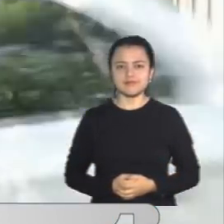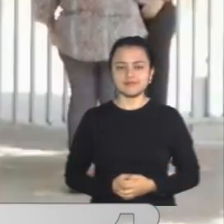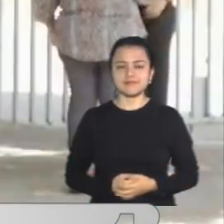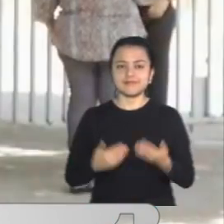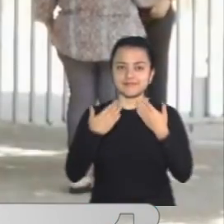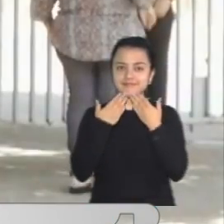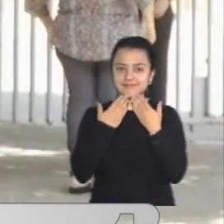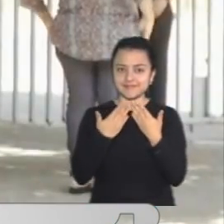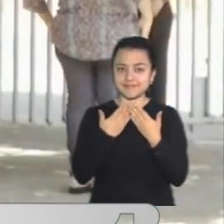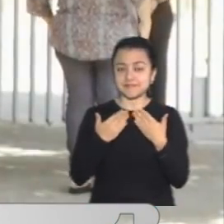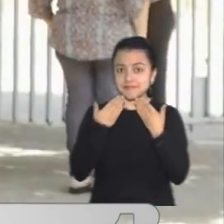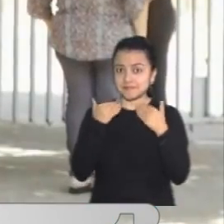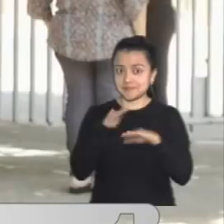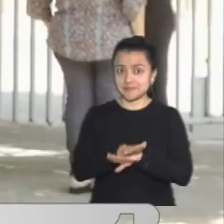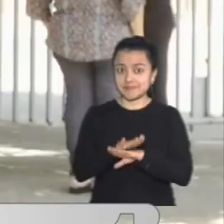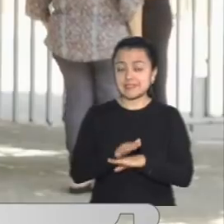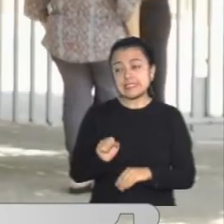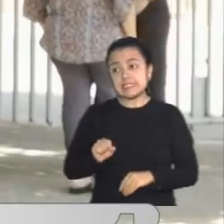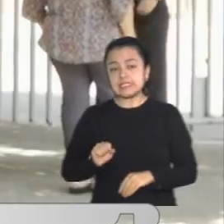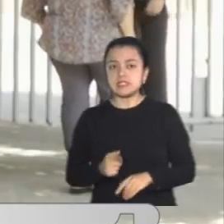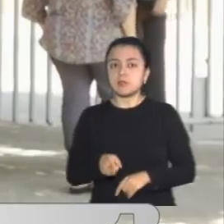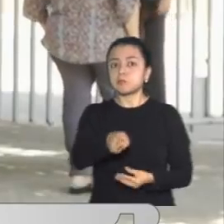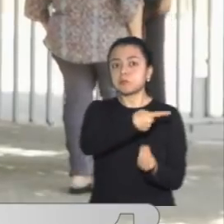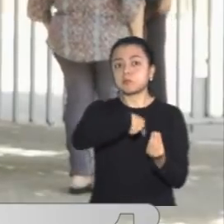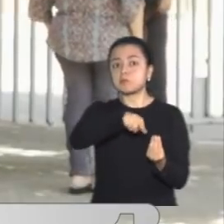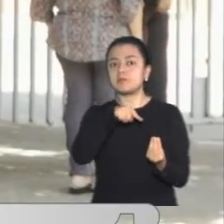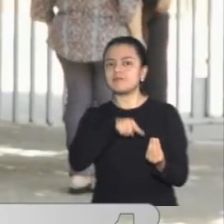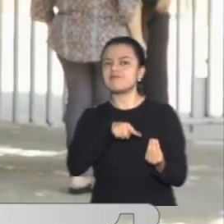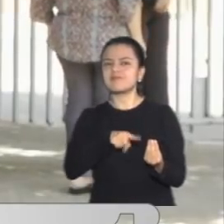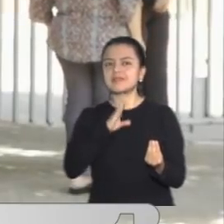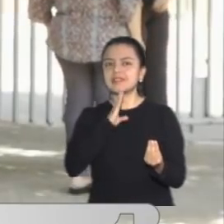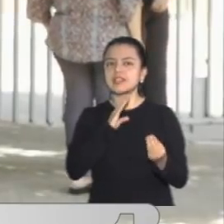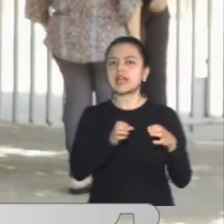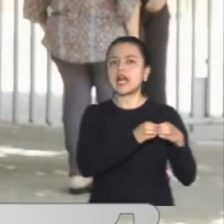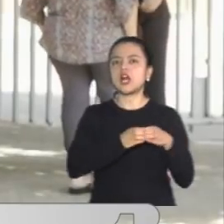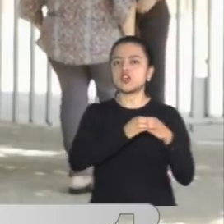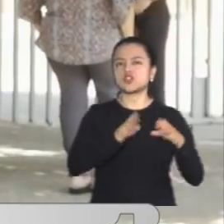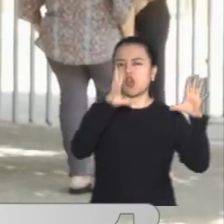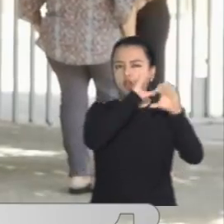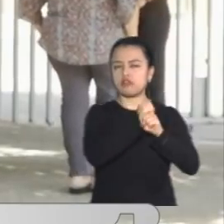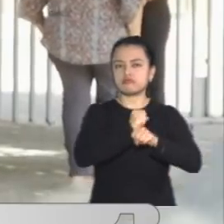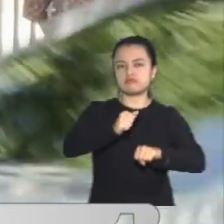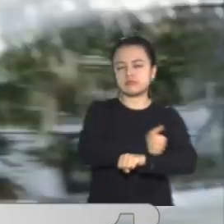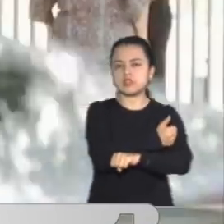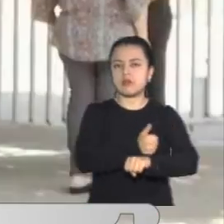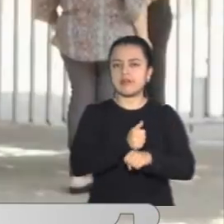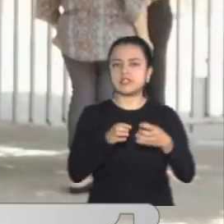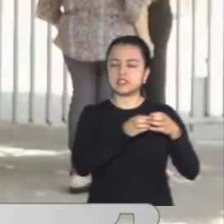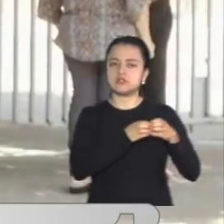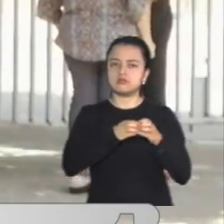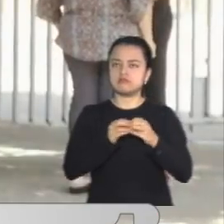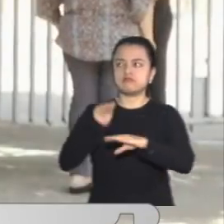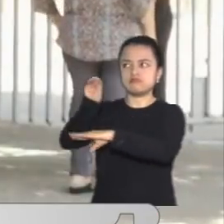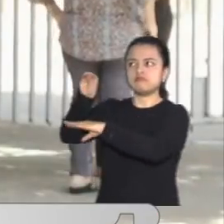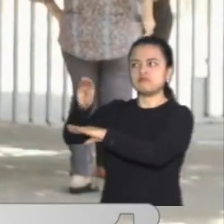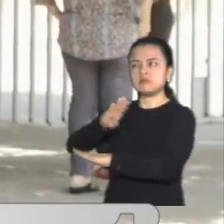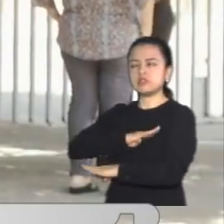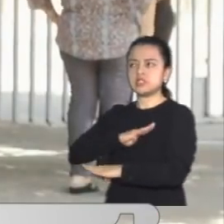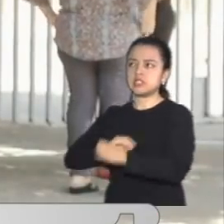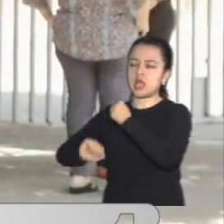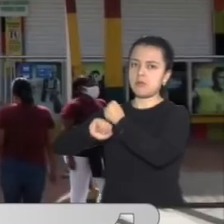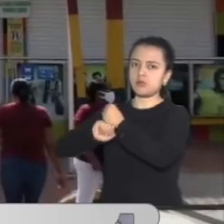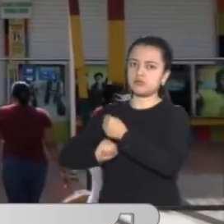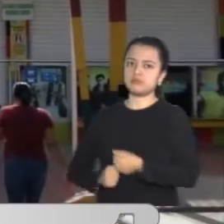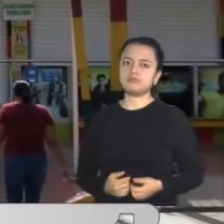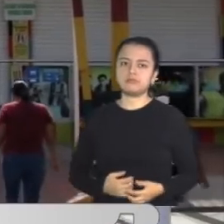Muchas gracias, Luisa. Muy buenas tardes. Es una solicitud que directamente a su nocturno y a su bares han hecho hoy a la alcaldía de Barranquilla.